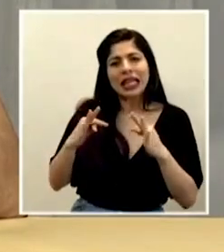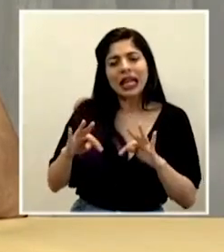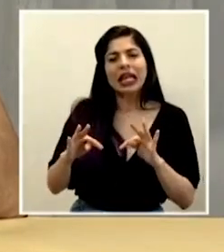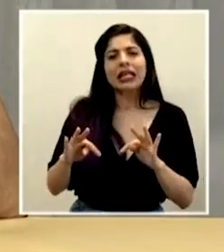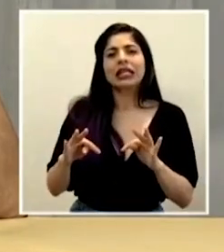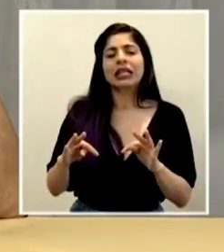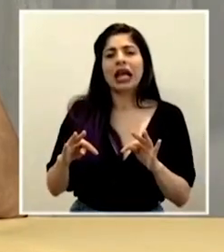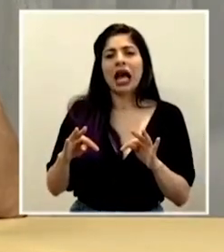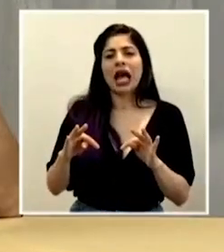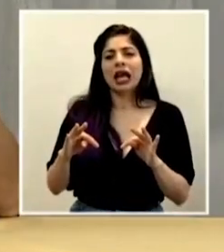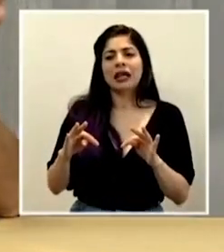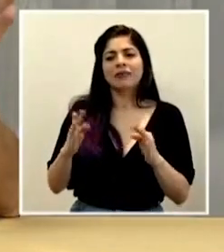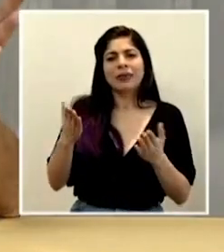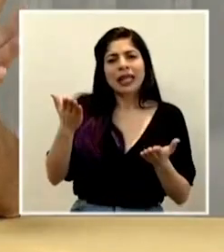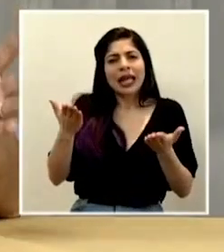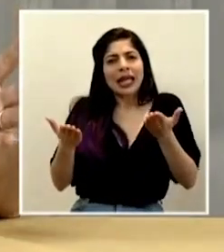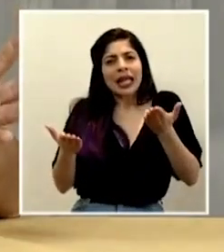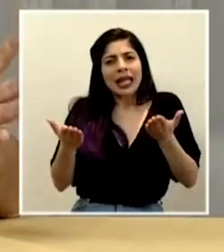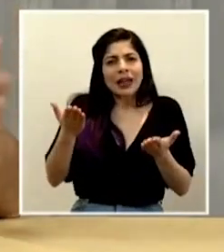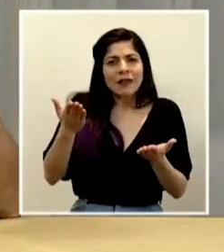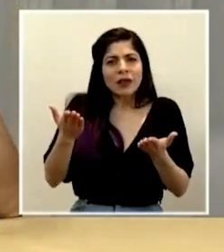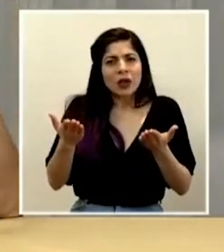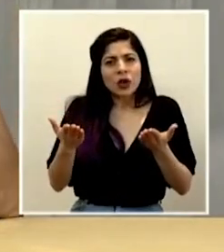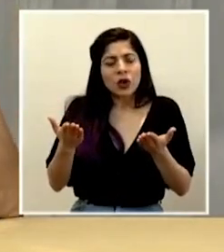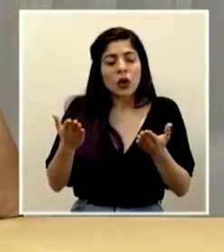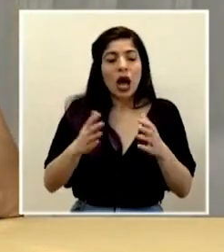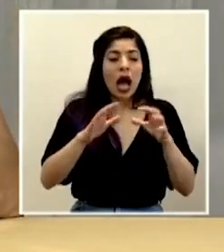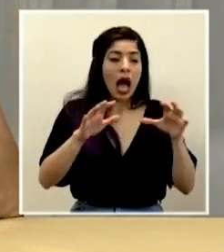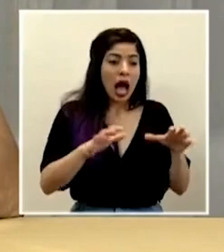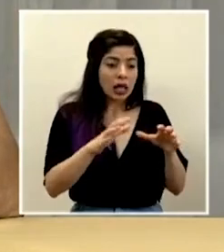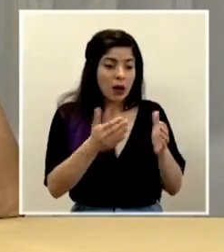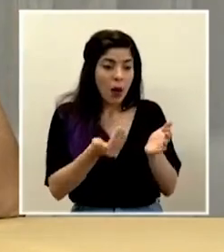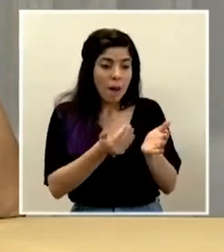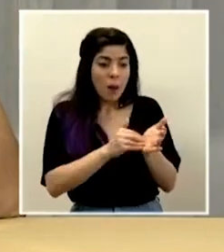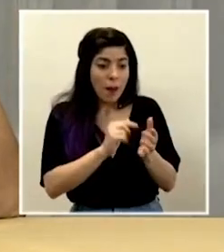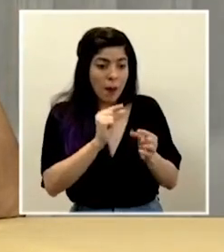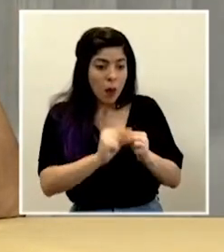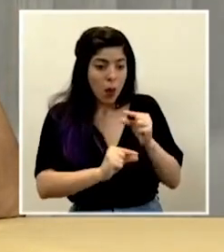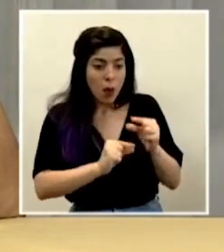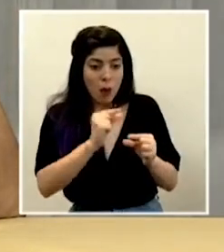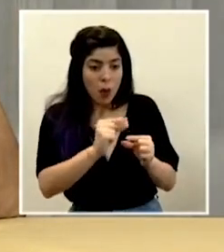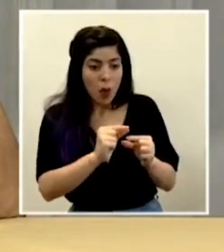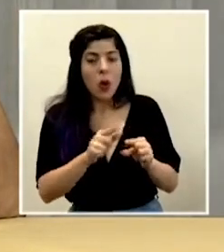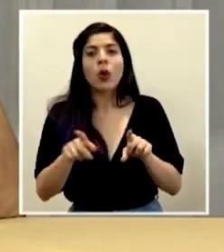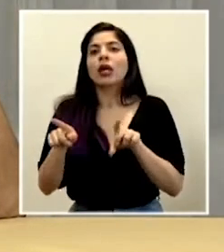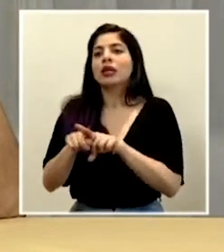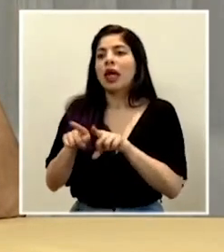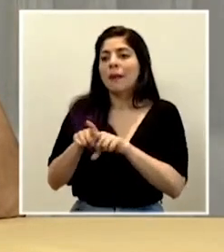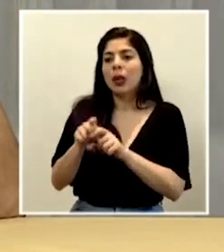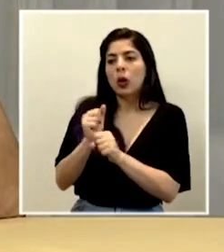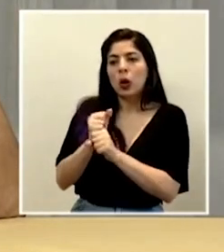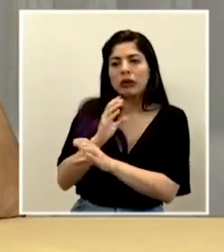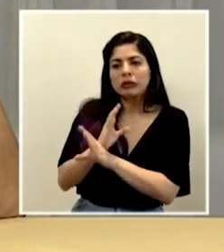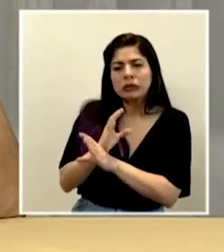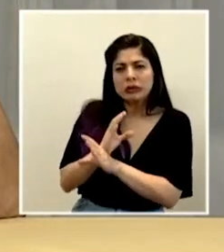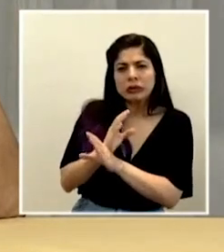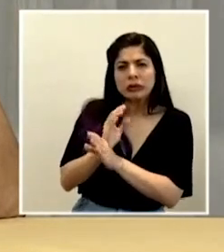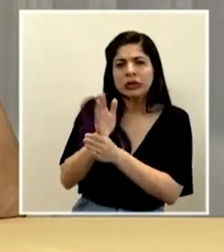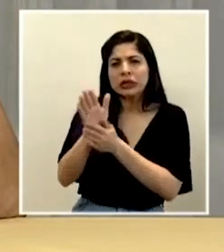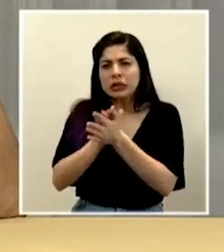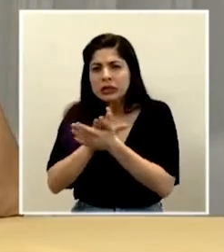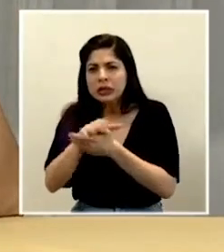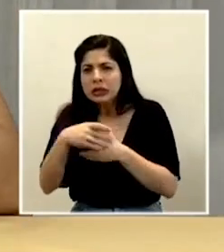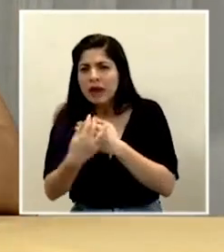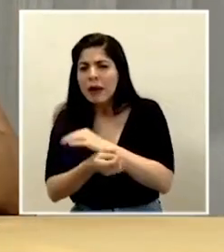equilibrio entre lo que es retomar actividades, pero también con todo el cuidado, con todo el lavado de manos,